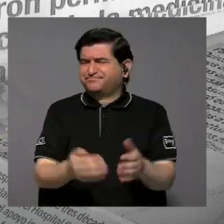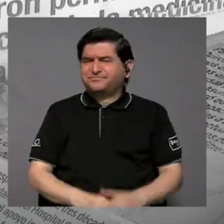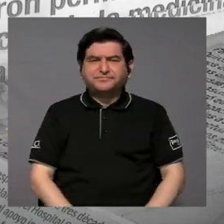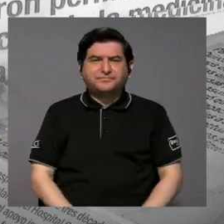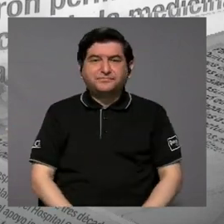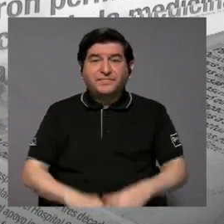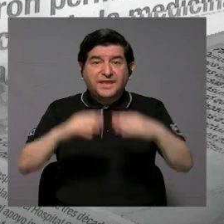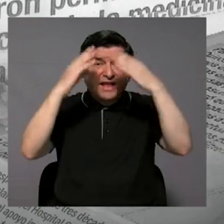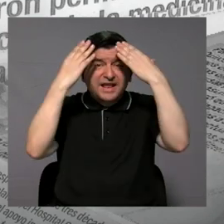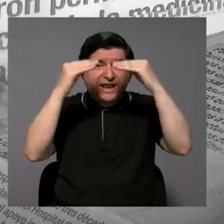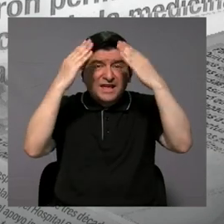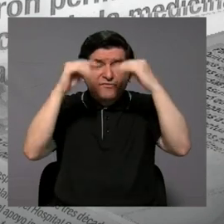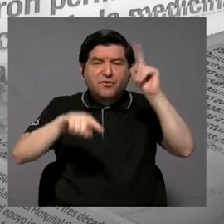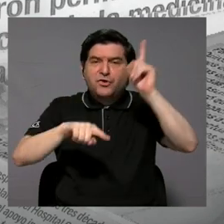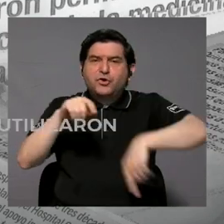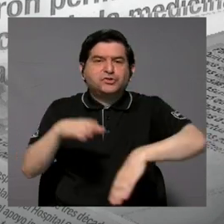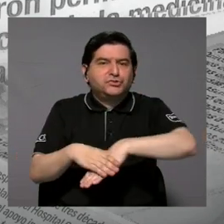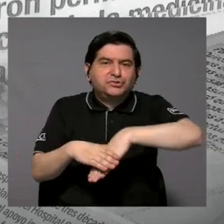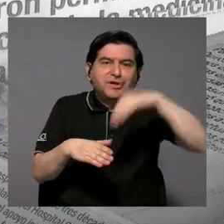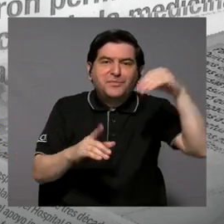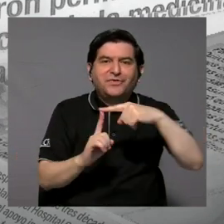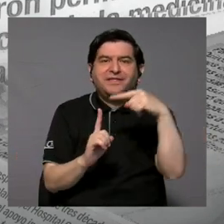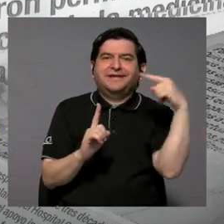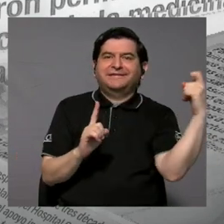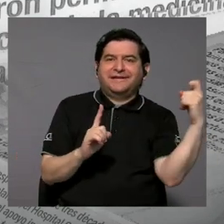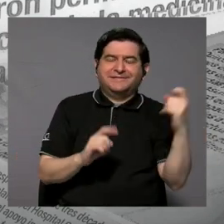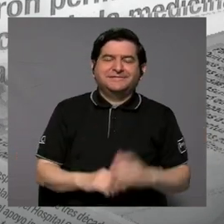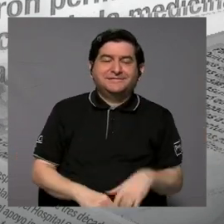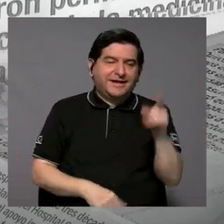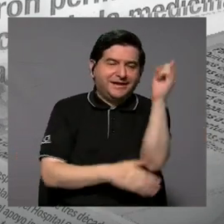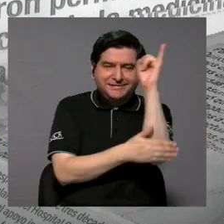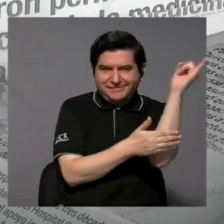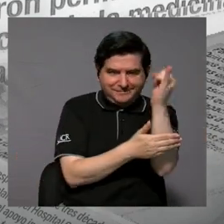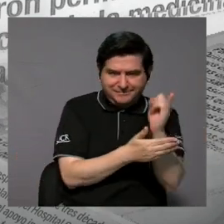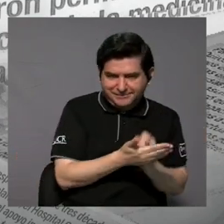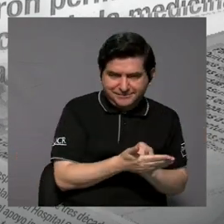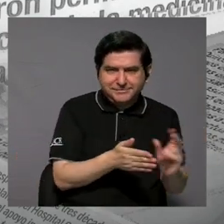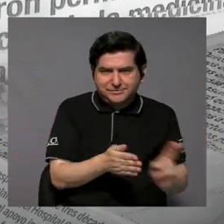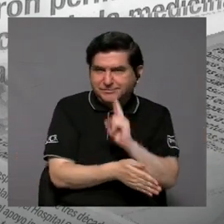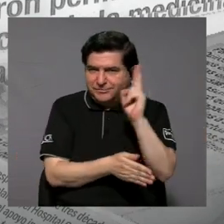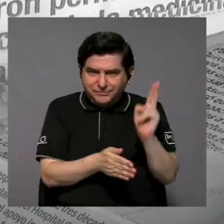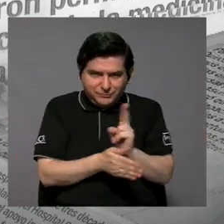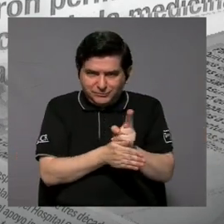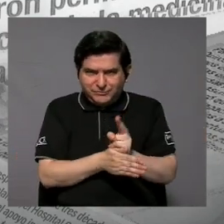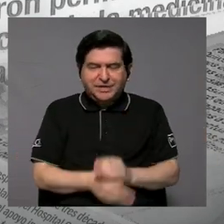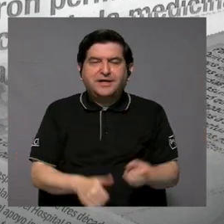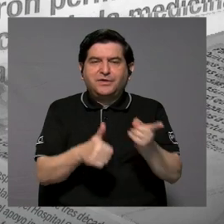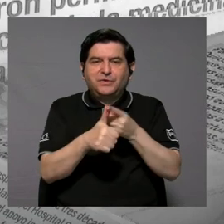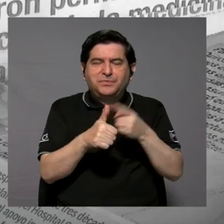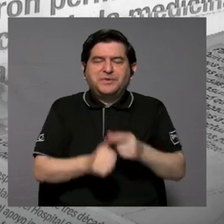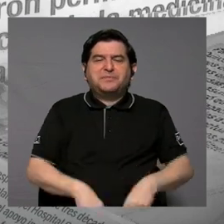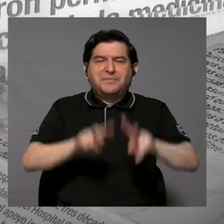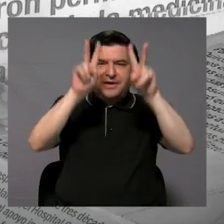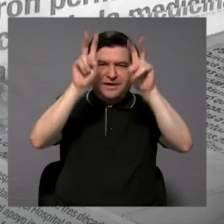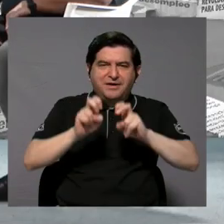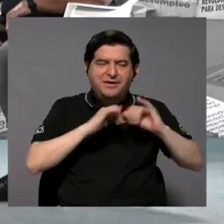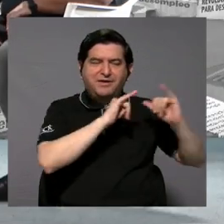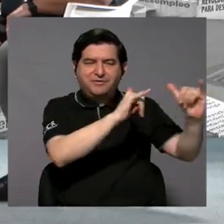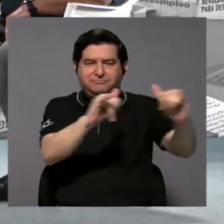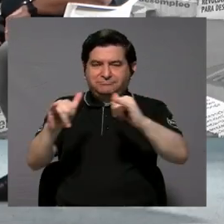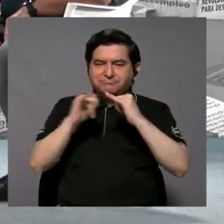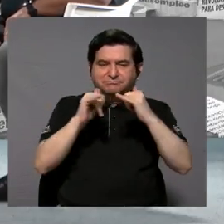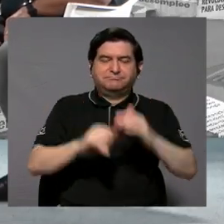información no podía extraerse a partir del diseño que utilizaron en esa primera prueba estandarizada.